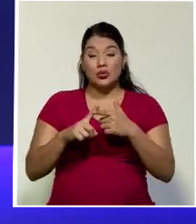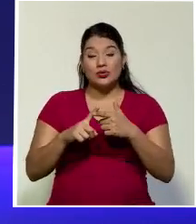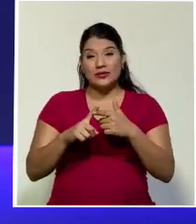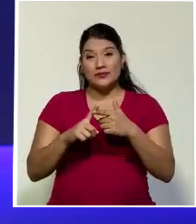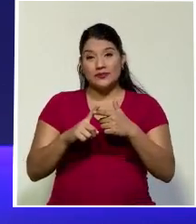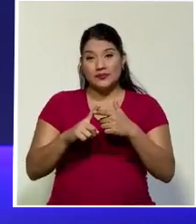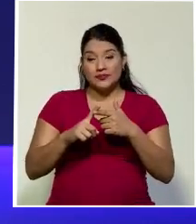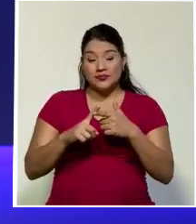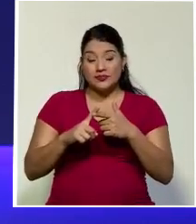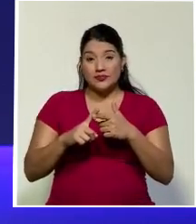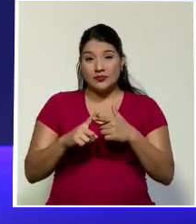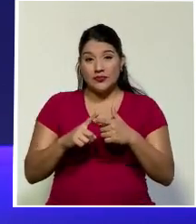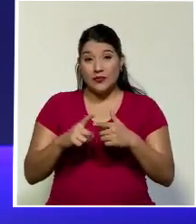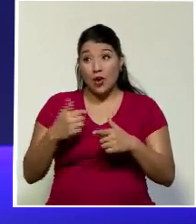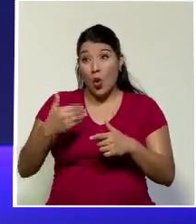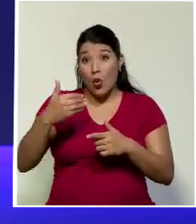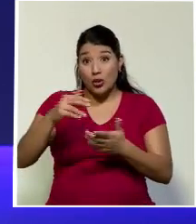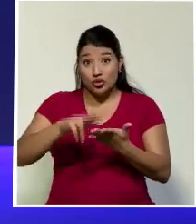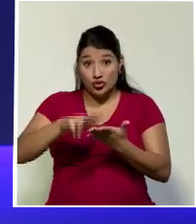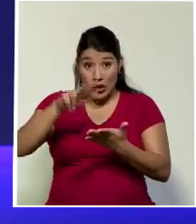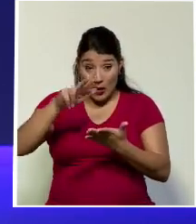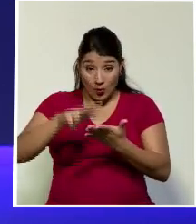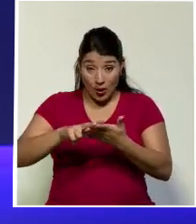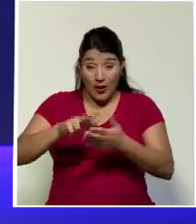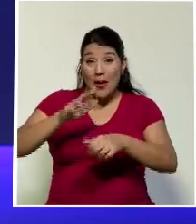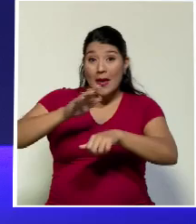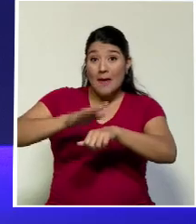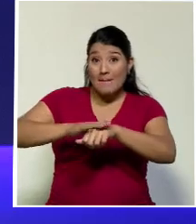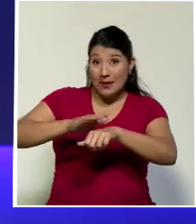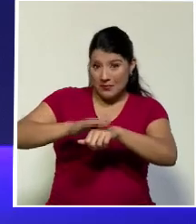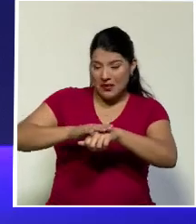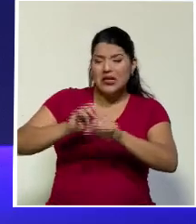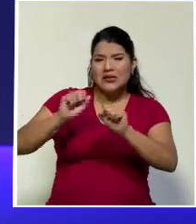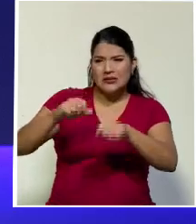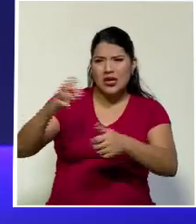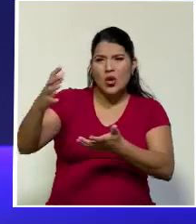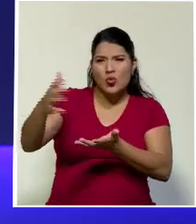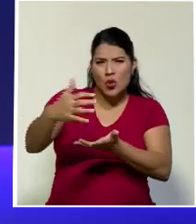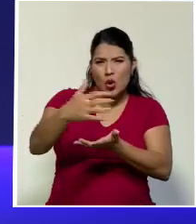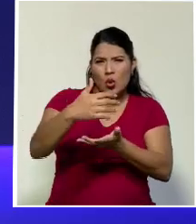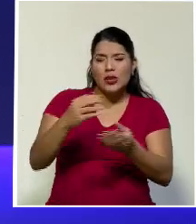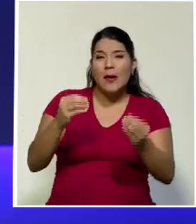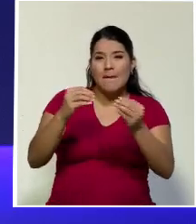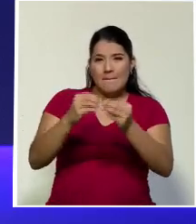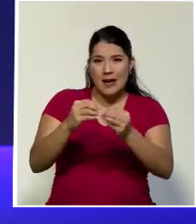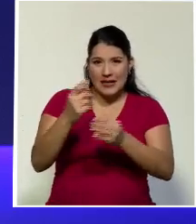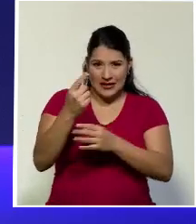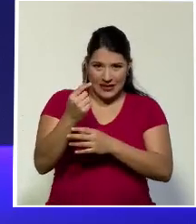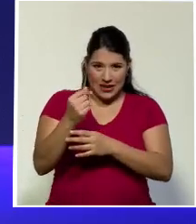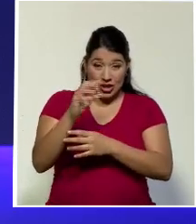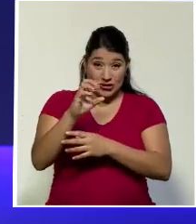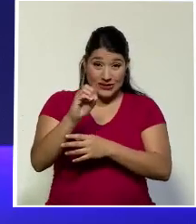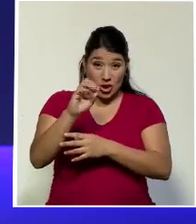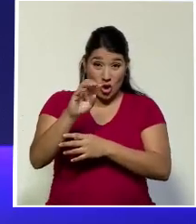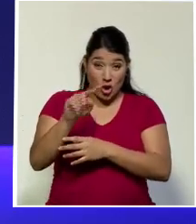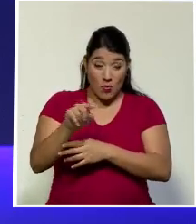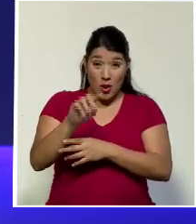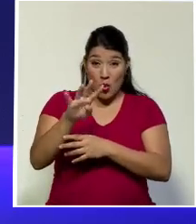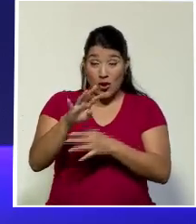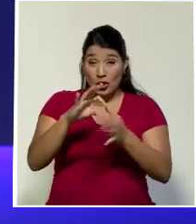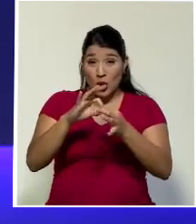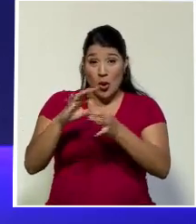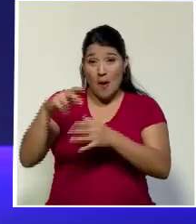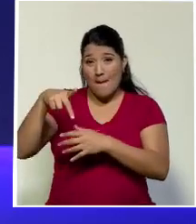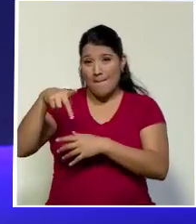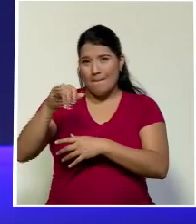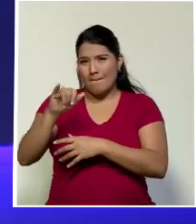eventualmente se apruebe, va a recaudar una cifra que rondará ese 0,4 del Producto Interno Bruto. ¿Pero